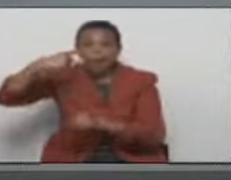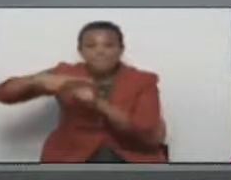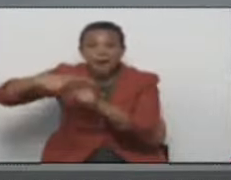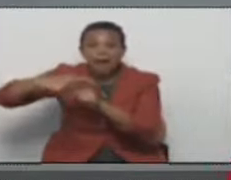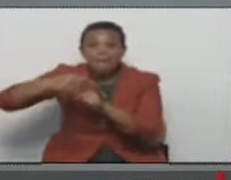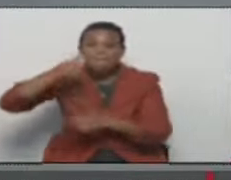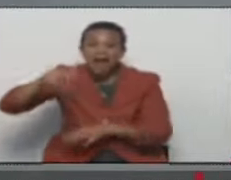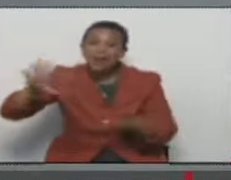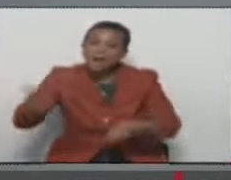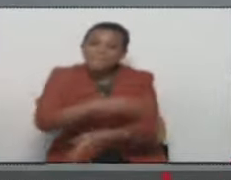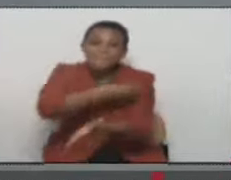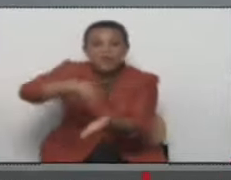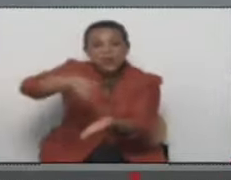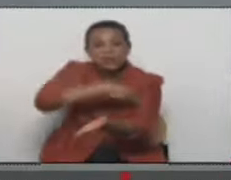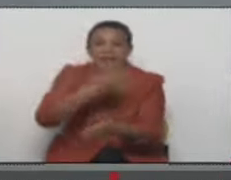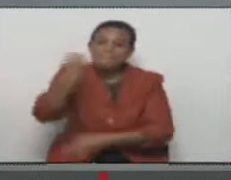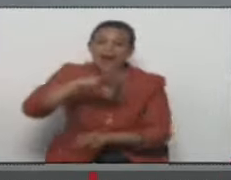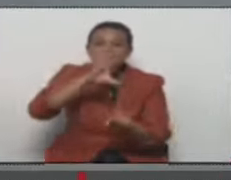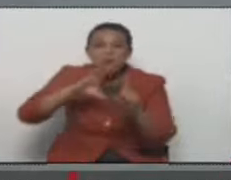más música, más cultura. Adelante.